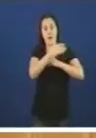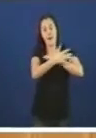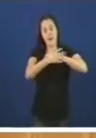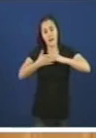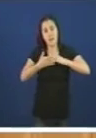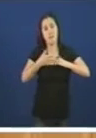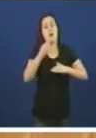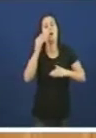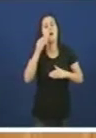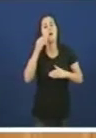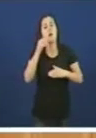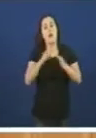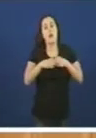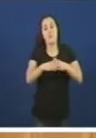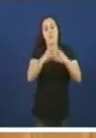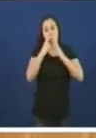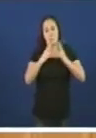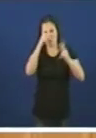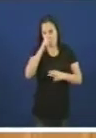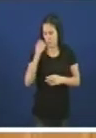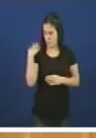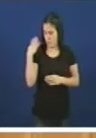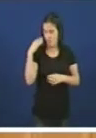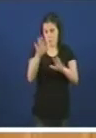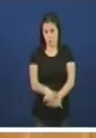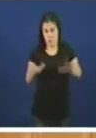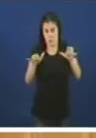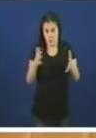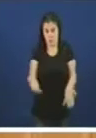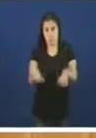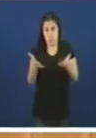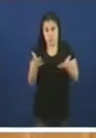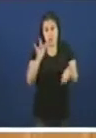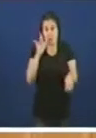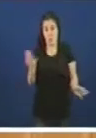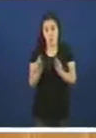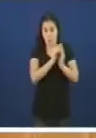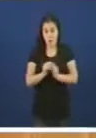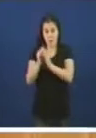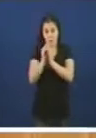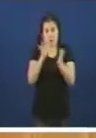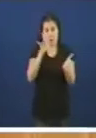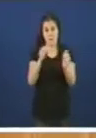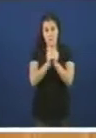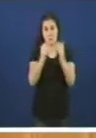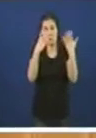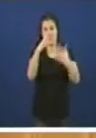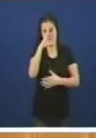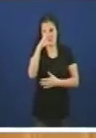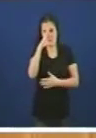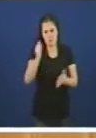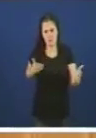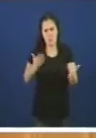lembrar que este pleno deste Parlamento aprobou por unanimidade o 29 de febreiro, unha